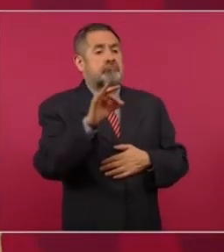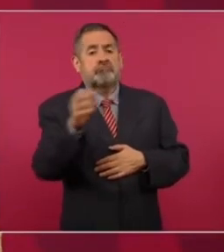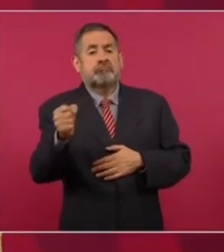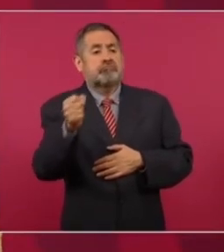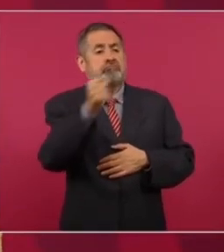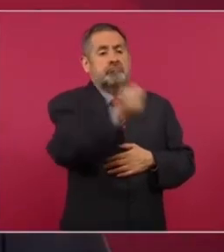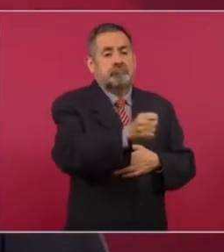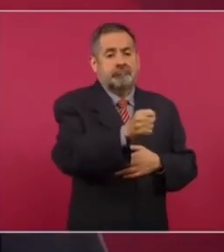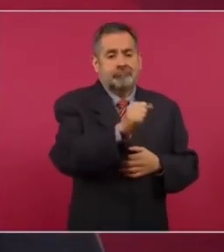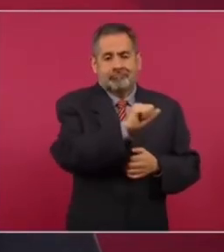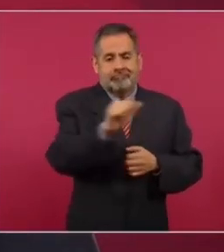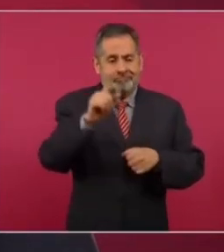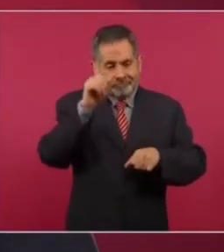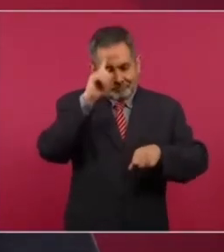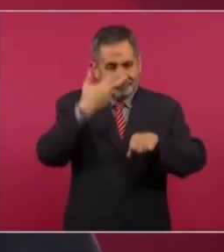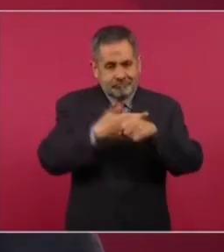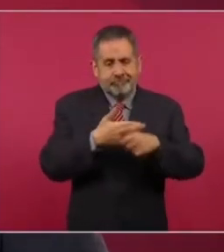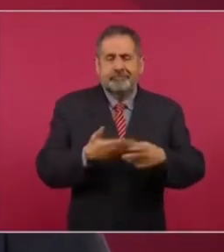a los